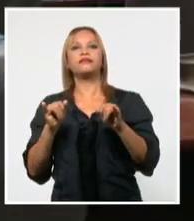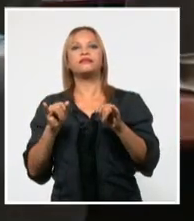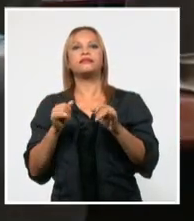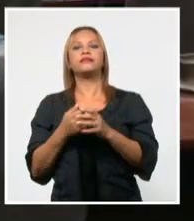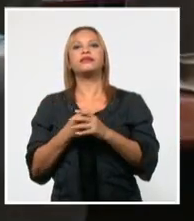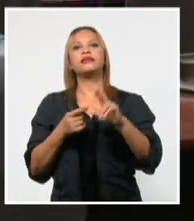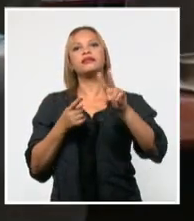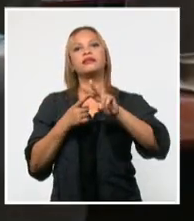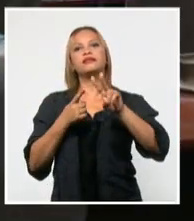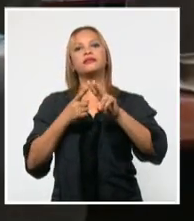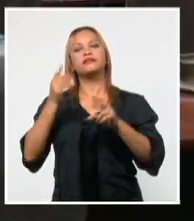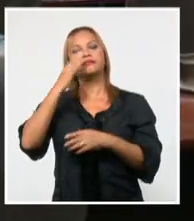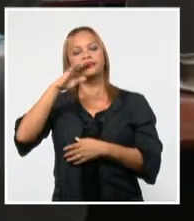Informativo de la Televisión Cubana.